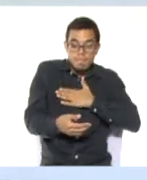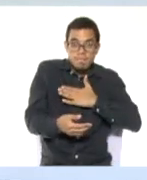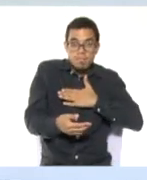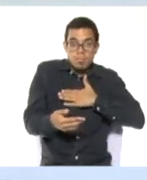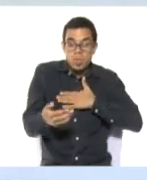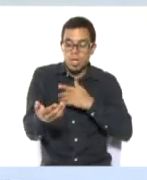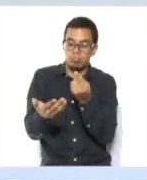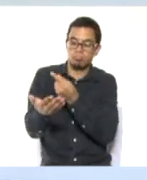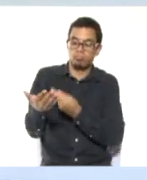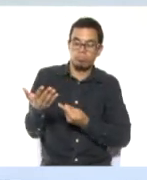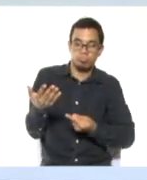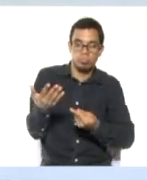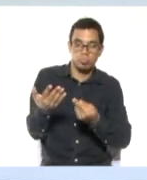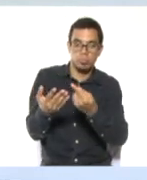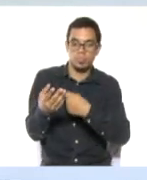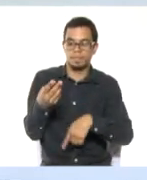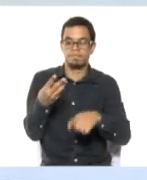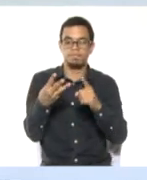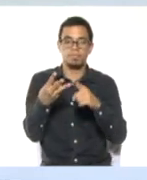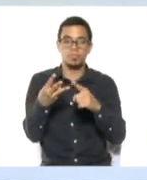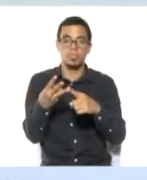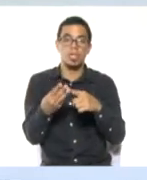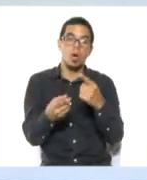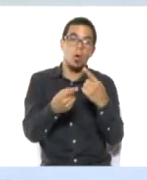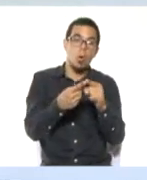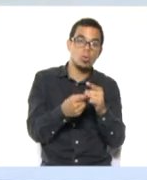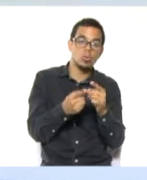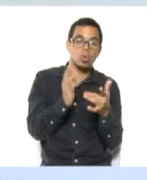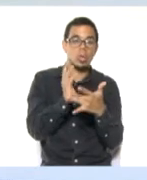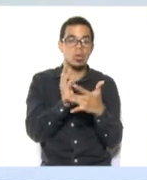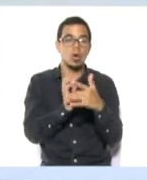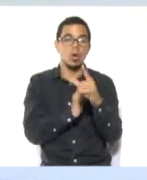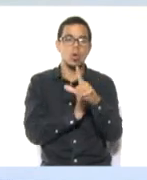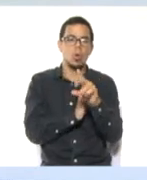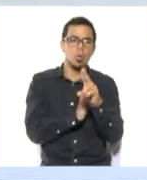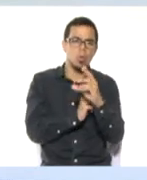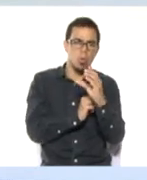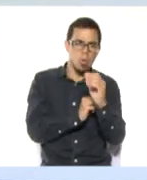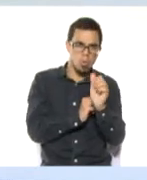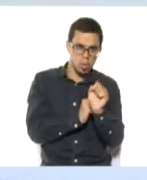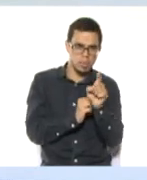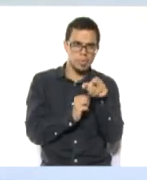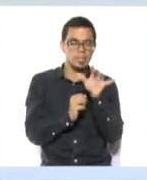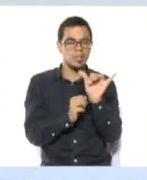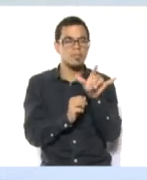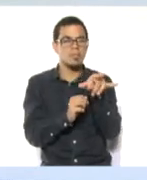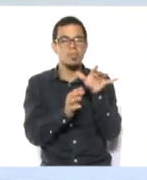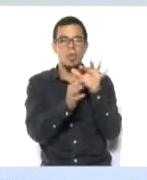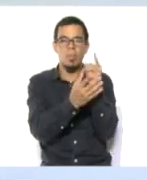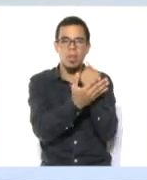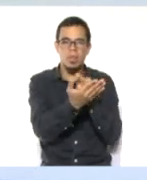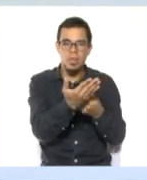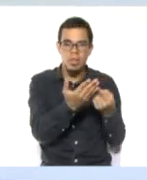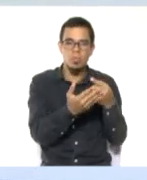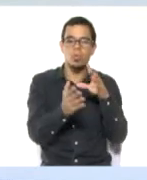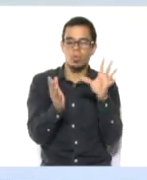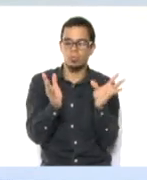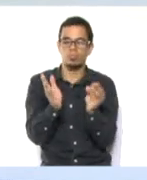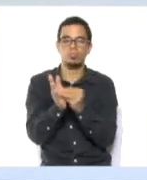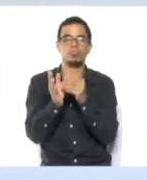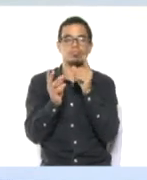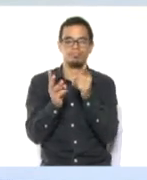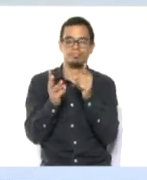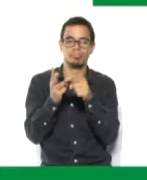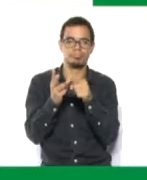de Lucas que te permite además guardar esa imagen y esta imagen o este dibujo que ha hecho el niño puede ser esta tarjeta navideña.